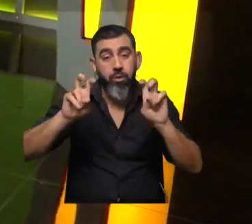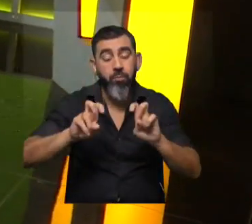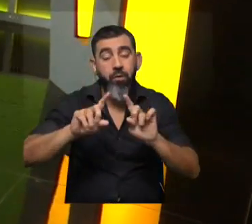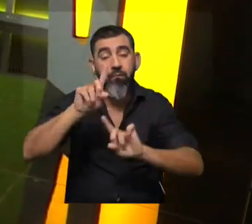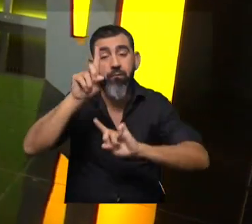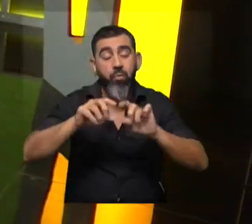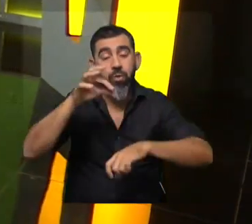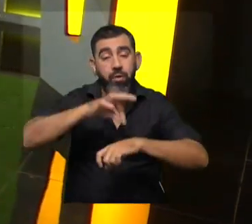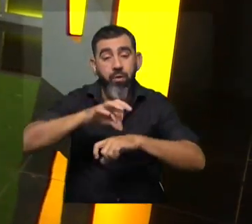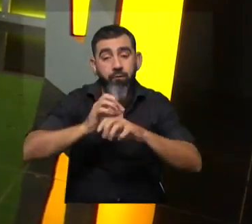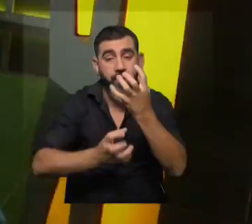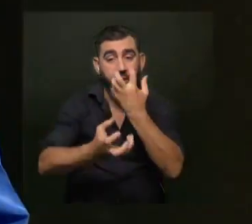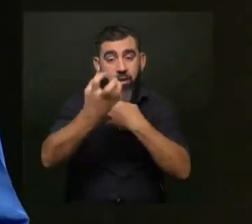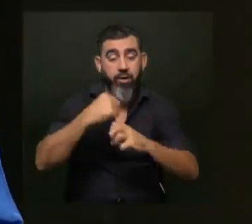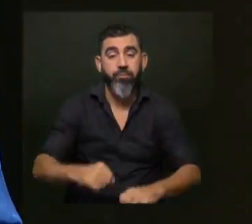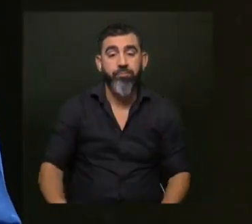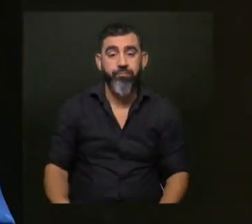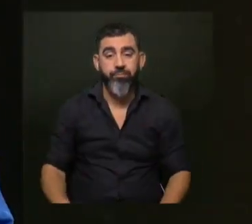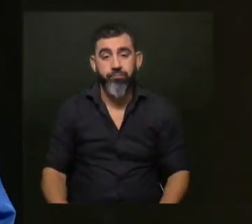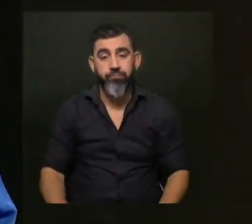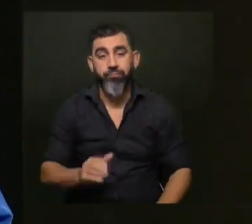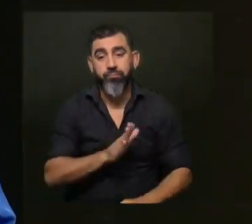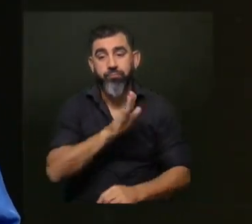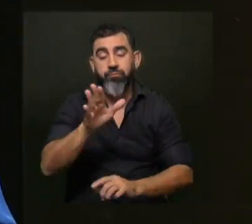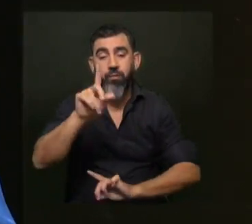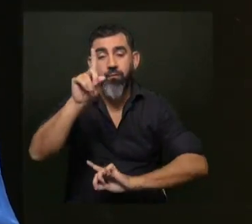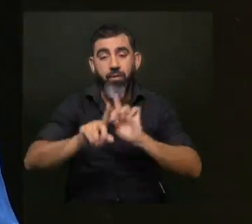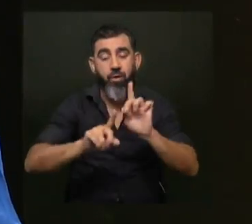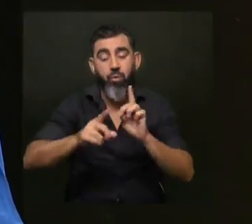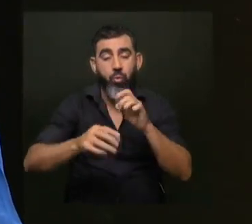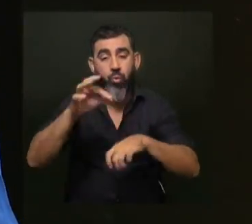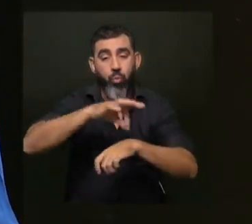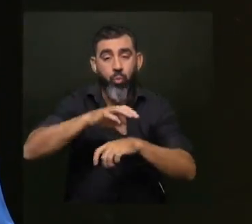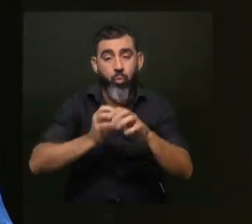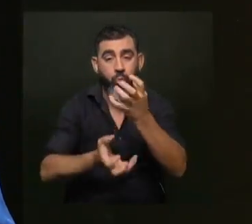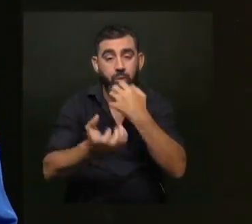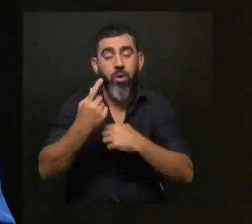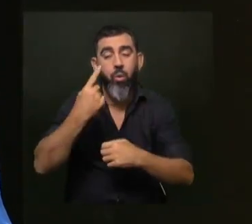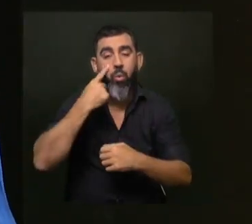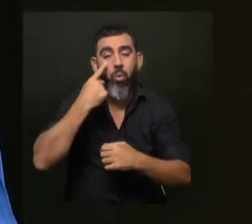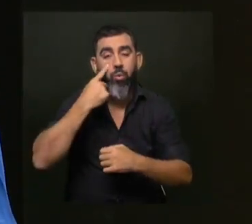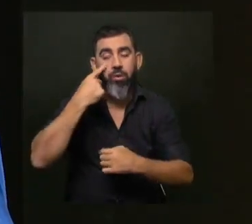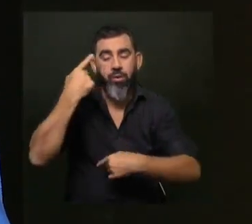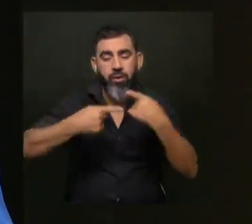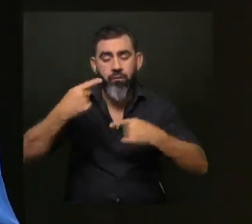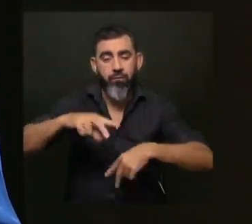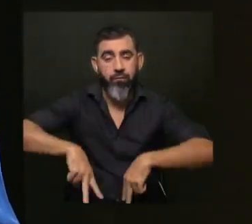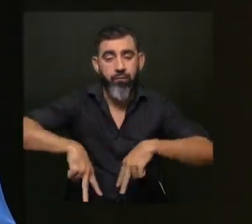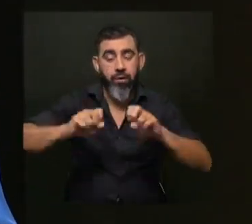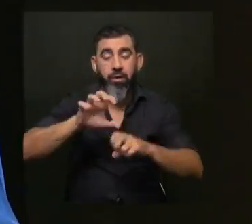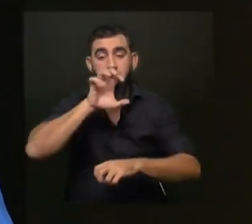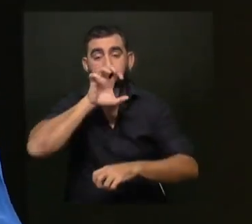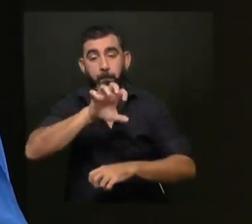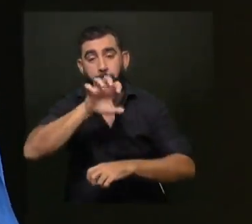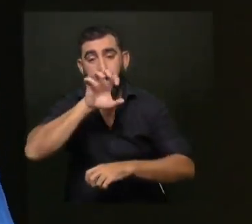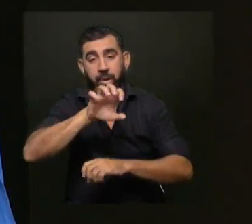facultad de veterinaria. Sí, es así. Estuvimos en la facultad de veterinaria justamente para conocer varias investigaciones en perros que